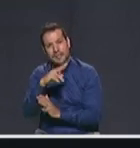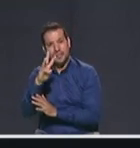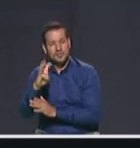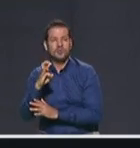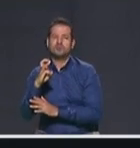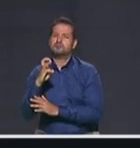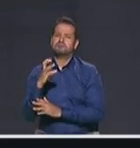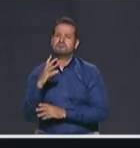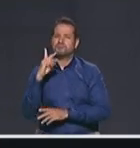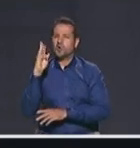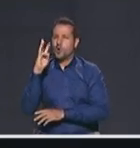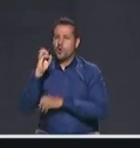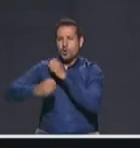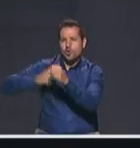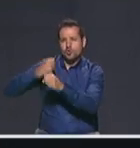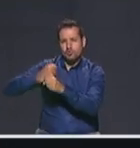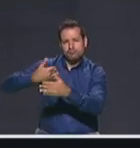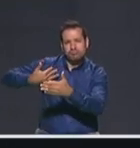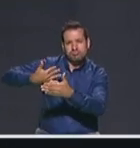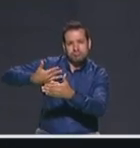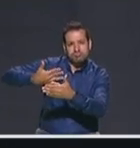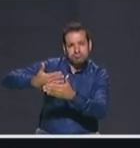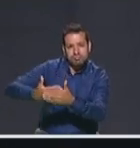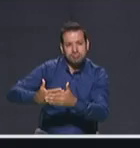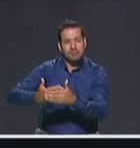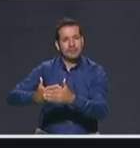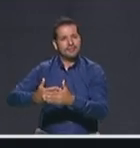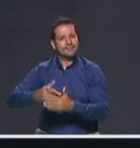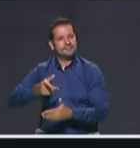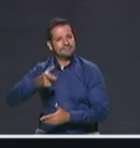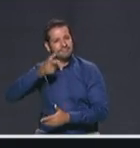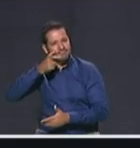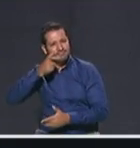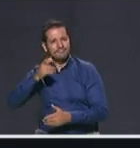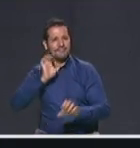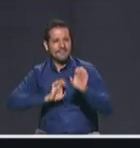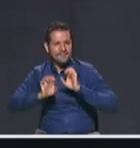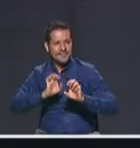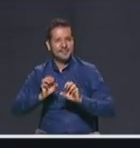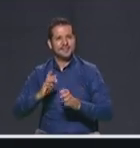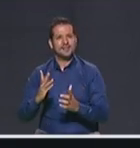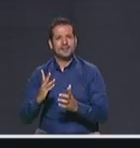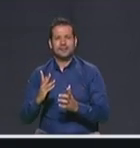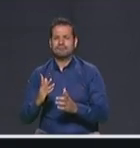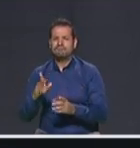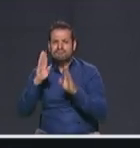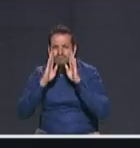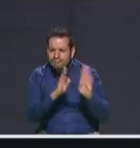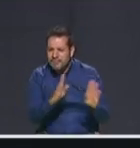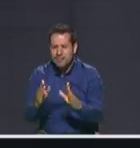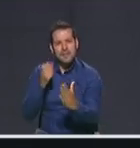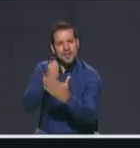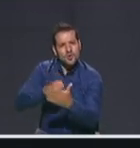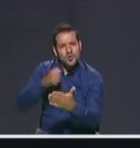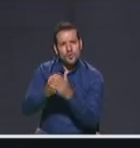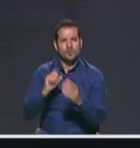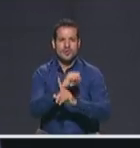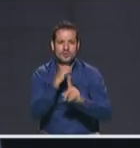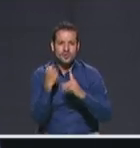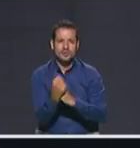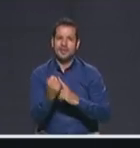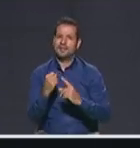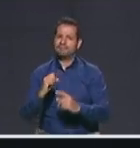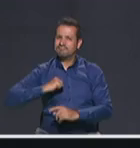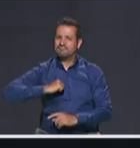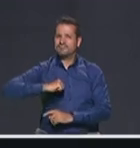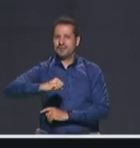8 años de la defensa civil colombiana. Y además de eso, una vida de trabajo dedicado desde las luchas sociales a defender los derechos del